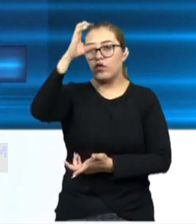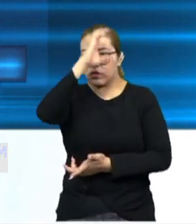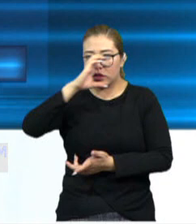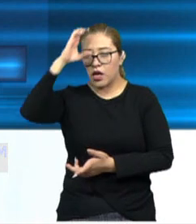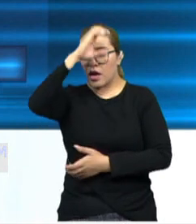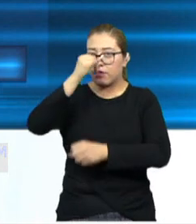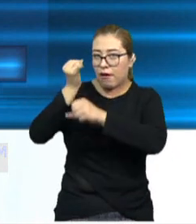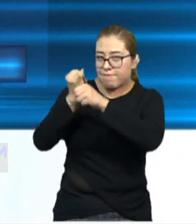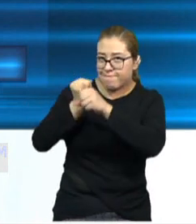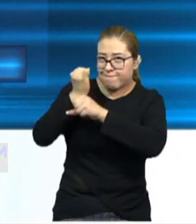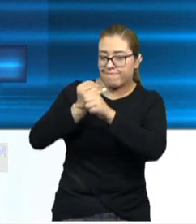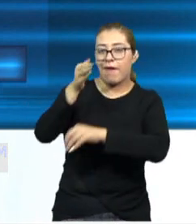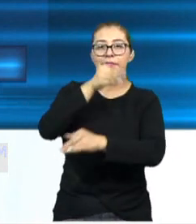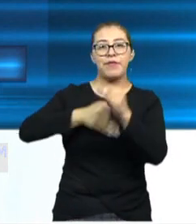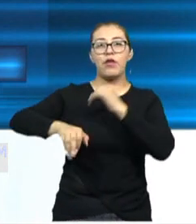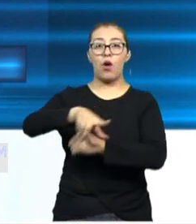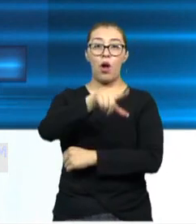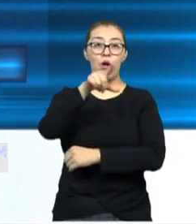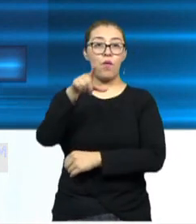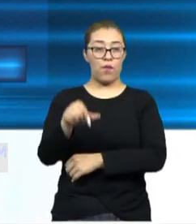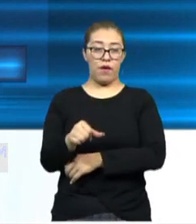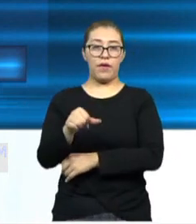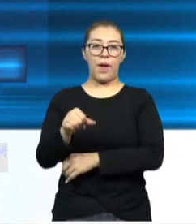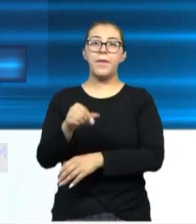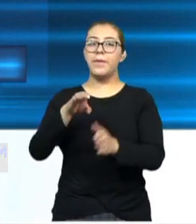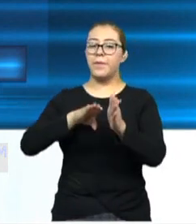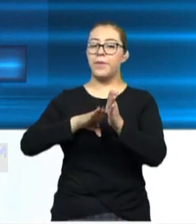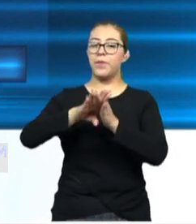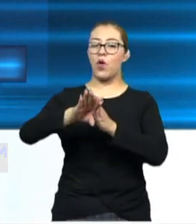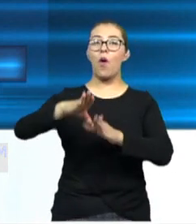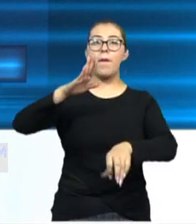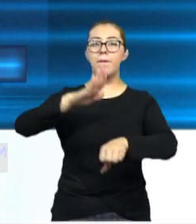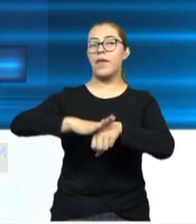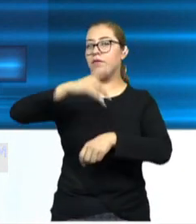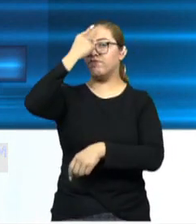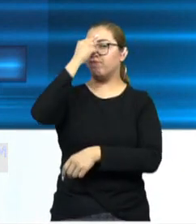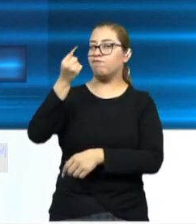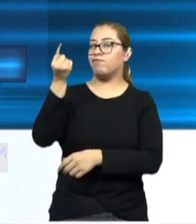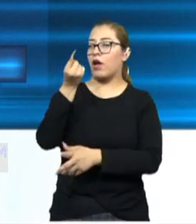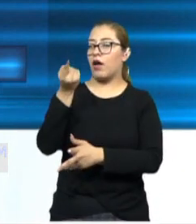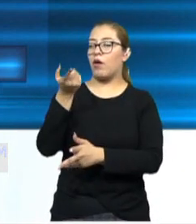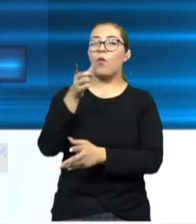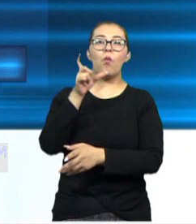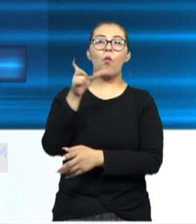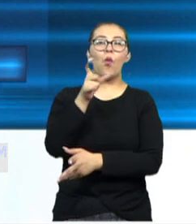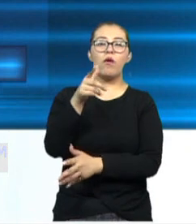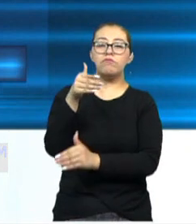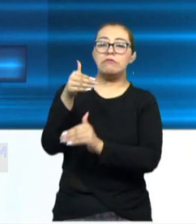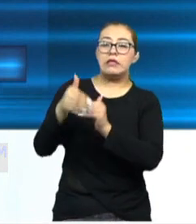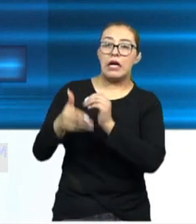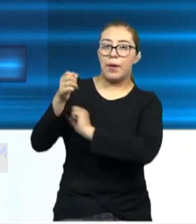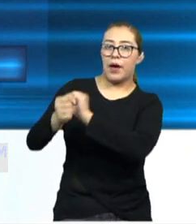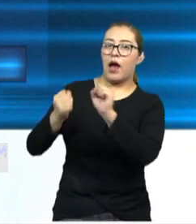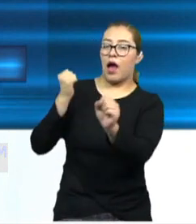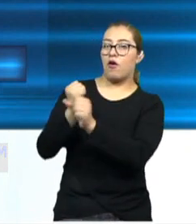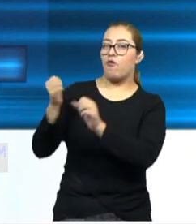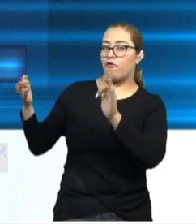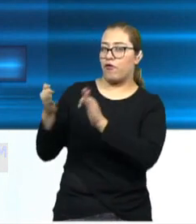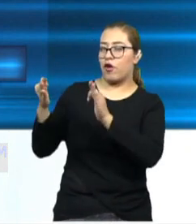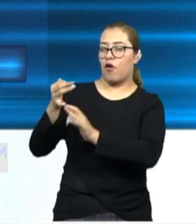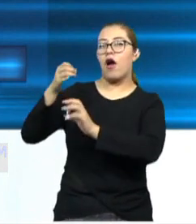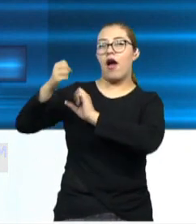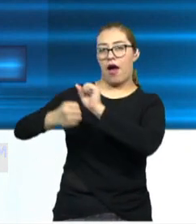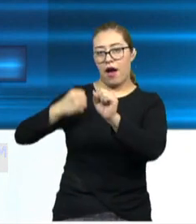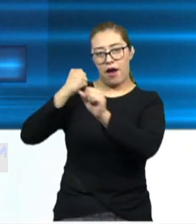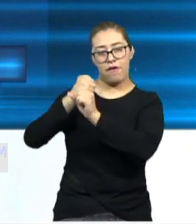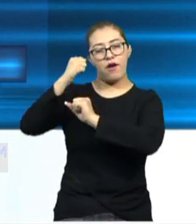y posteriormente tendríamos un incremento hacia finales de año en la época invernal como sucede cada año